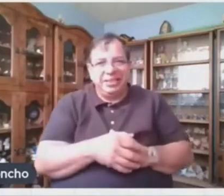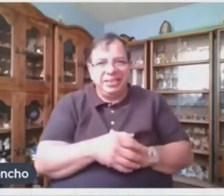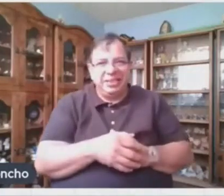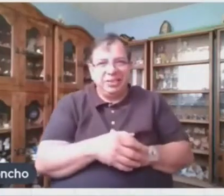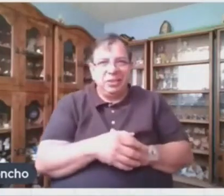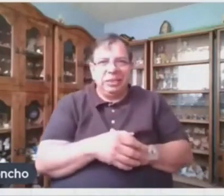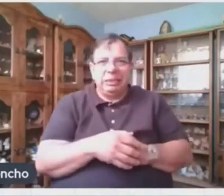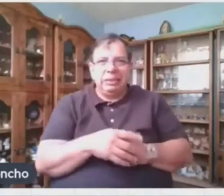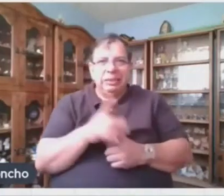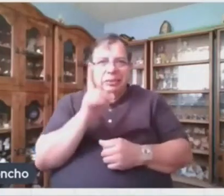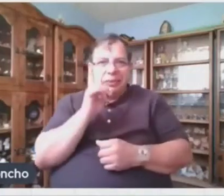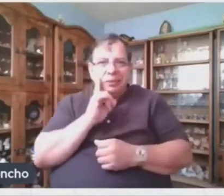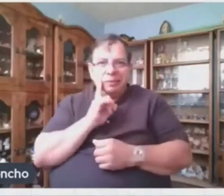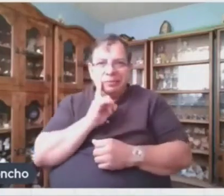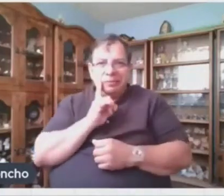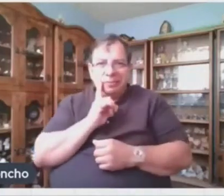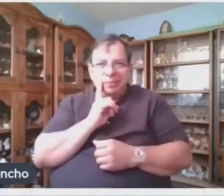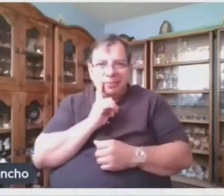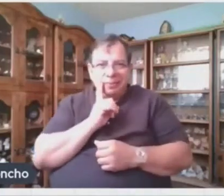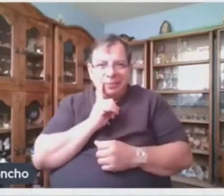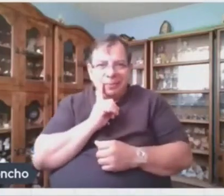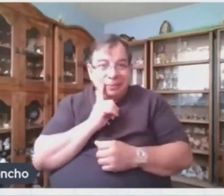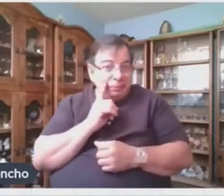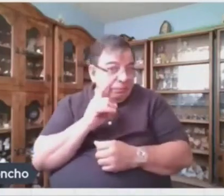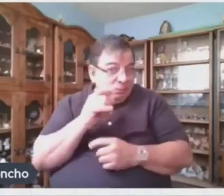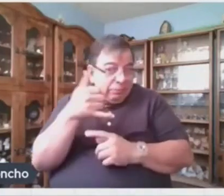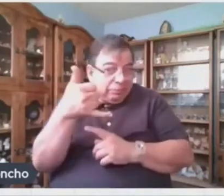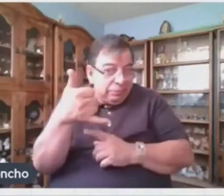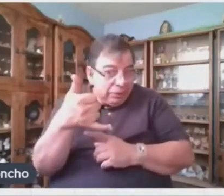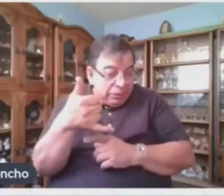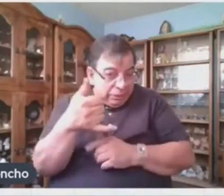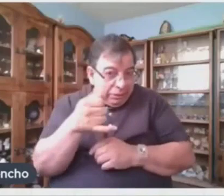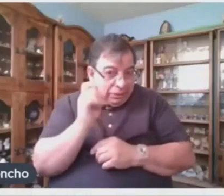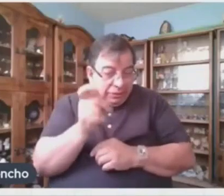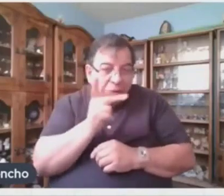¿Y cuenta como palabra? Y es una letra